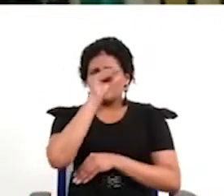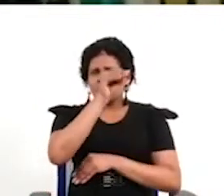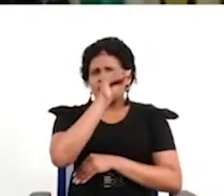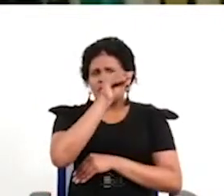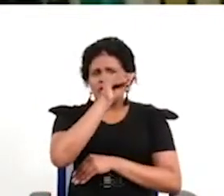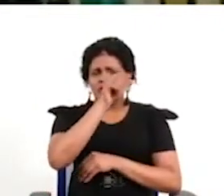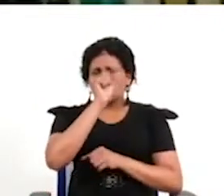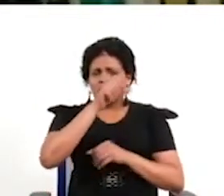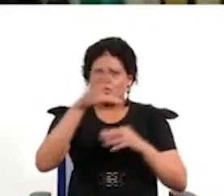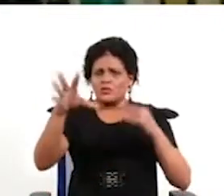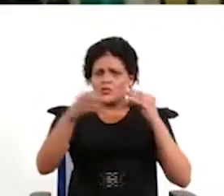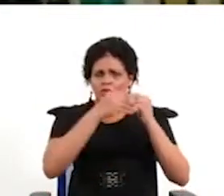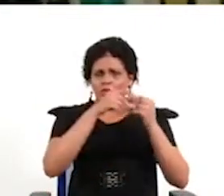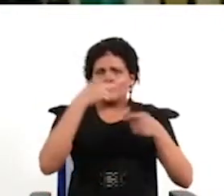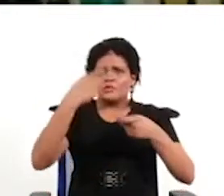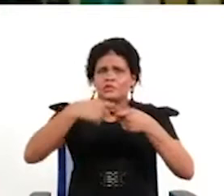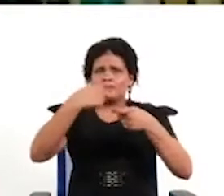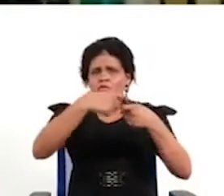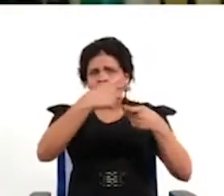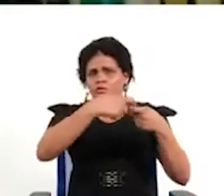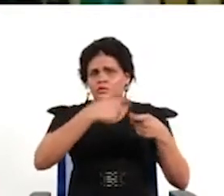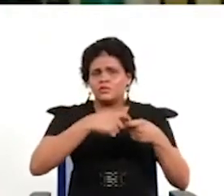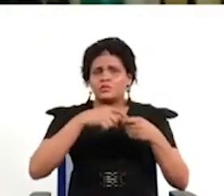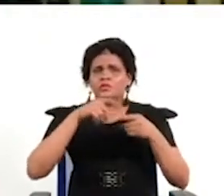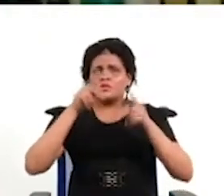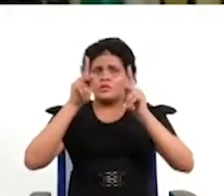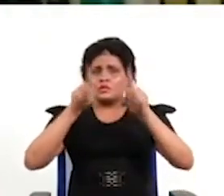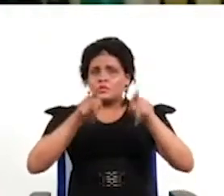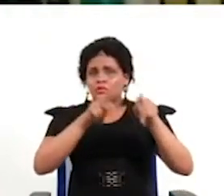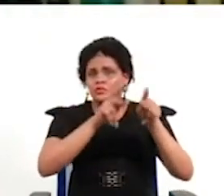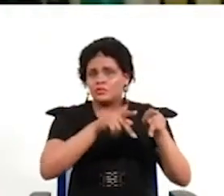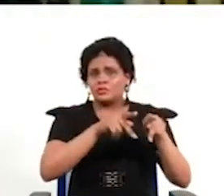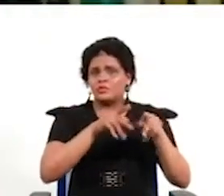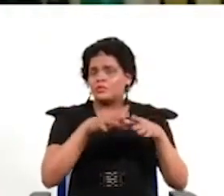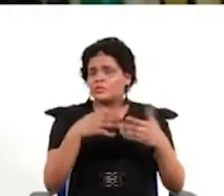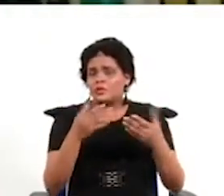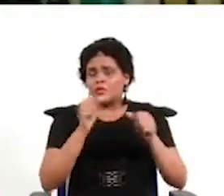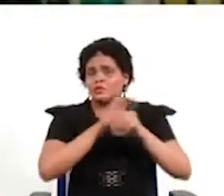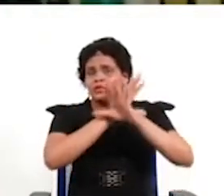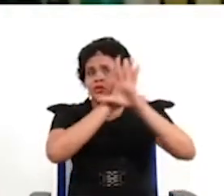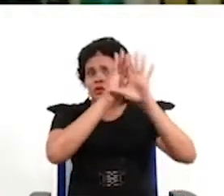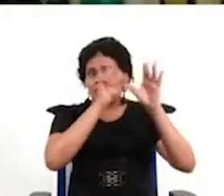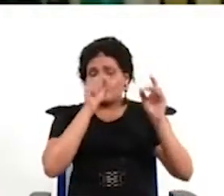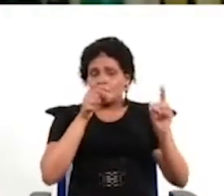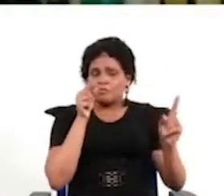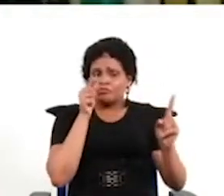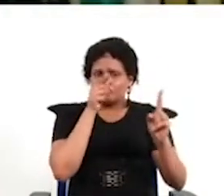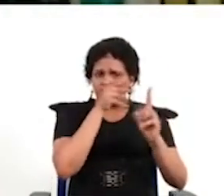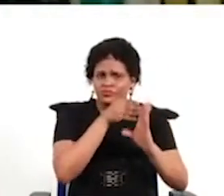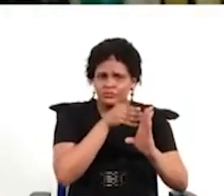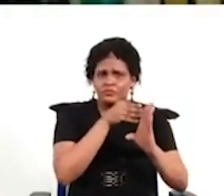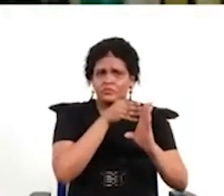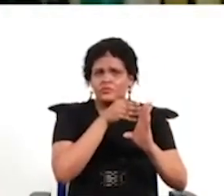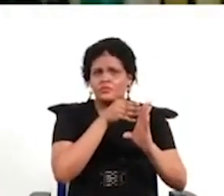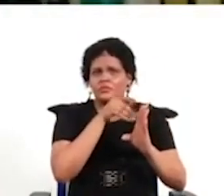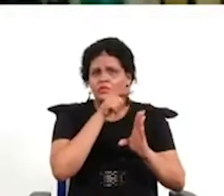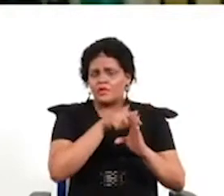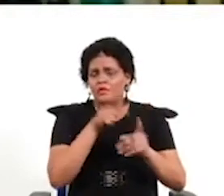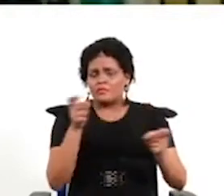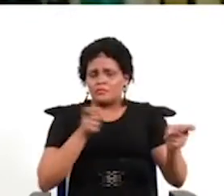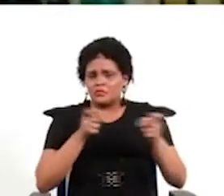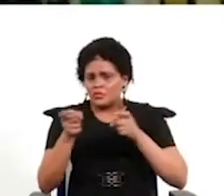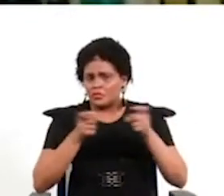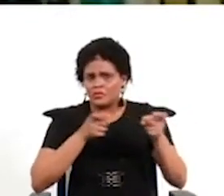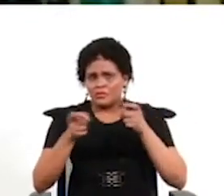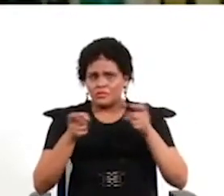incorporar la participación ciudadana con unos estándares más claramente definidos y con los organismos de control e